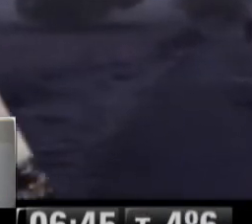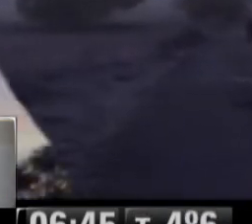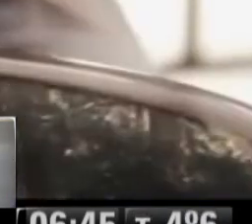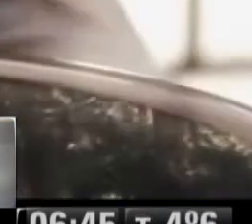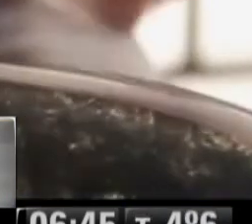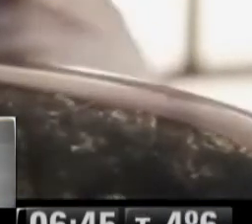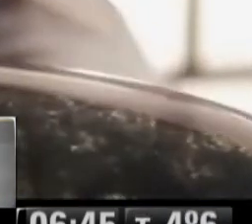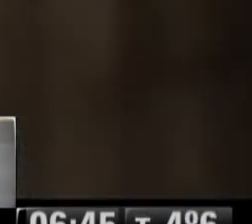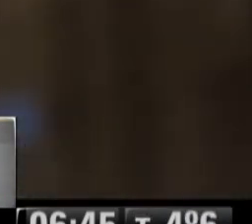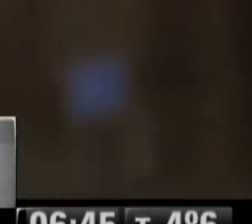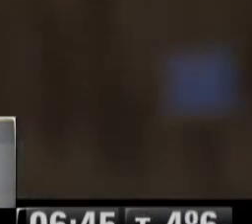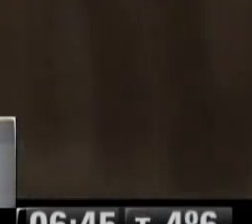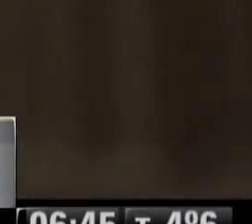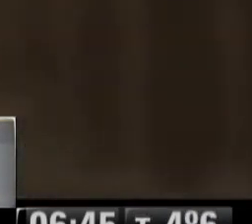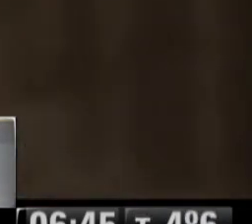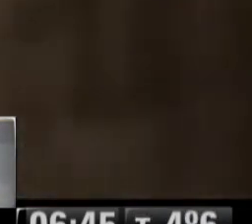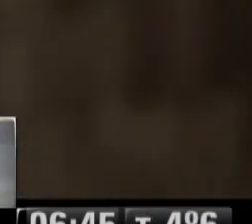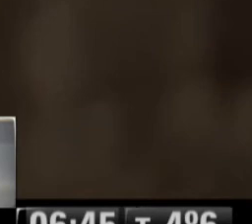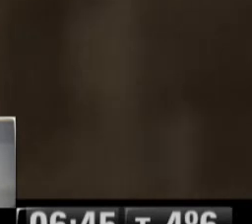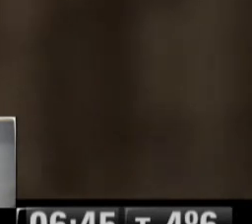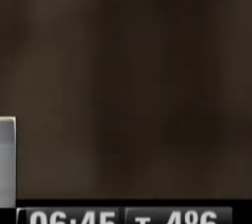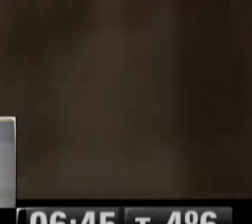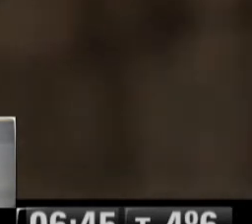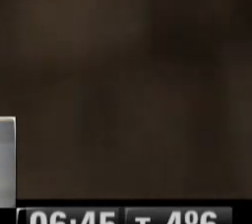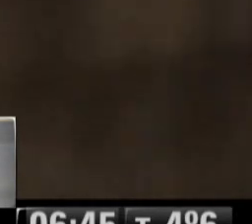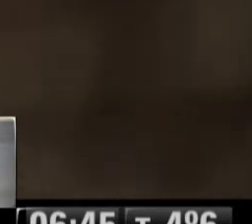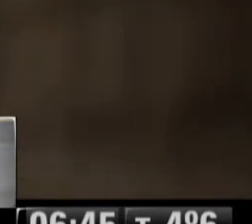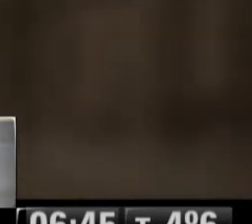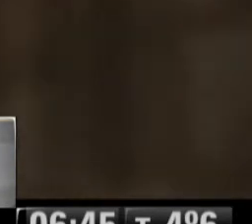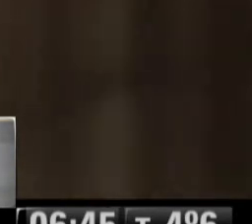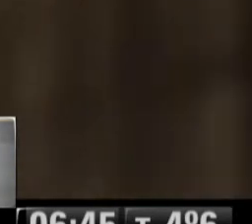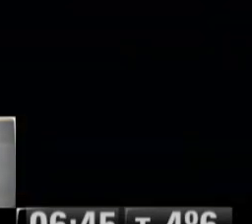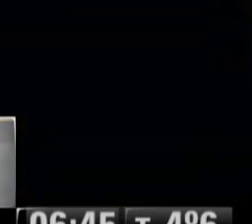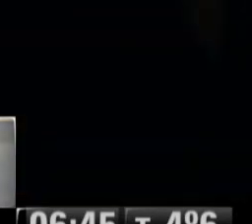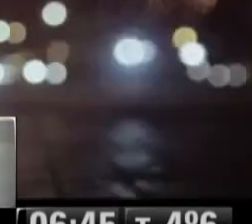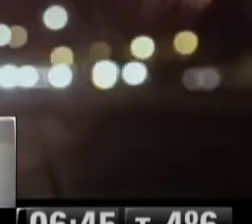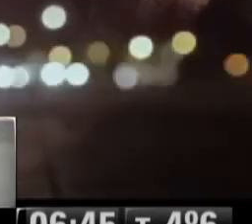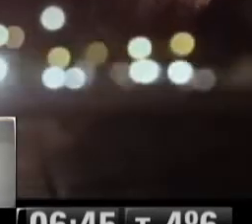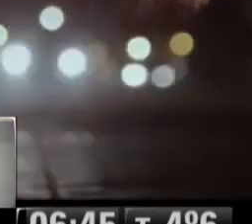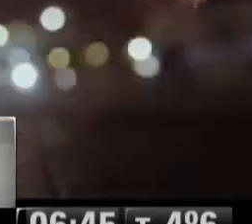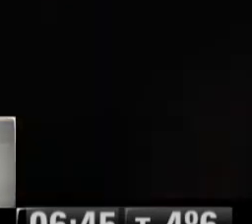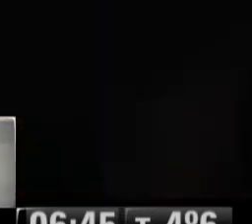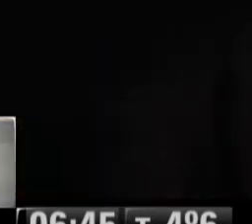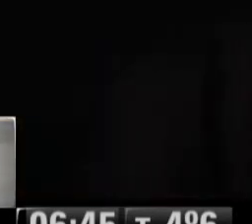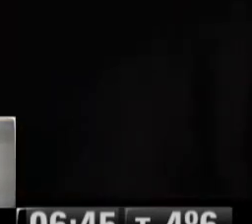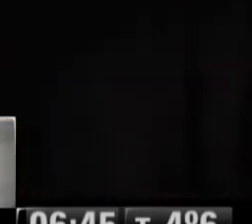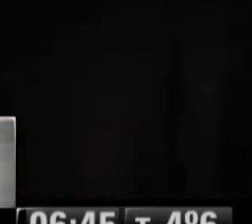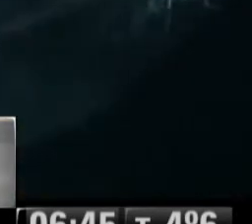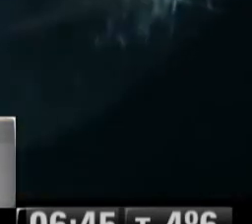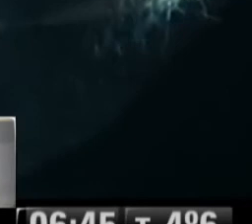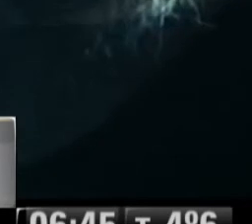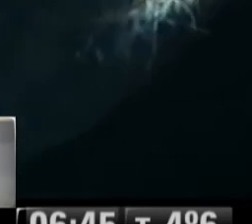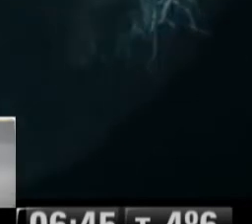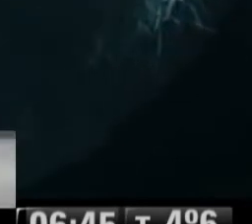temores. sé cómo y caigo de temores.